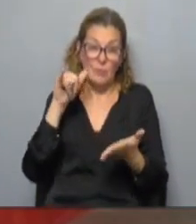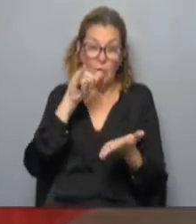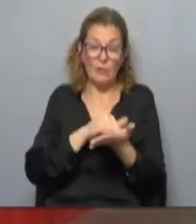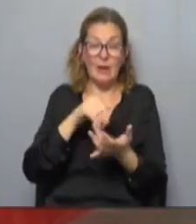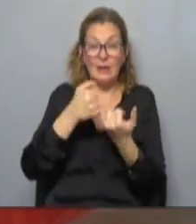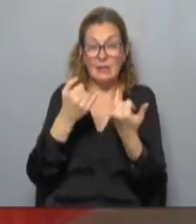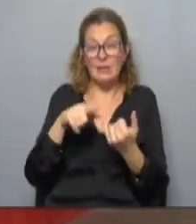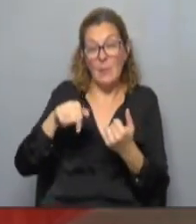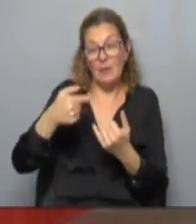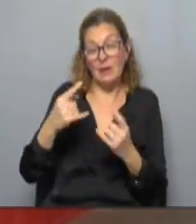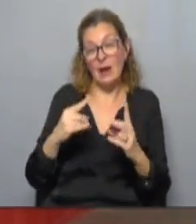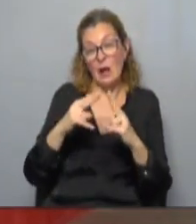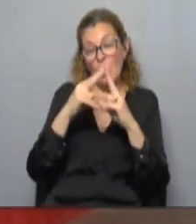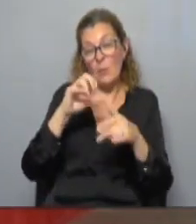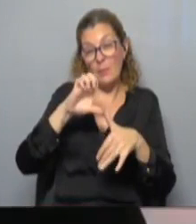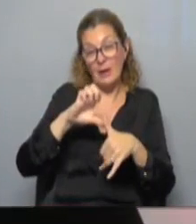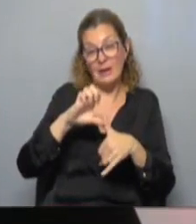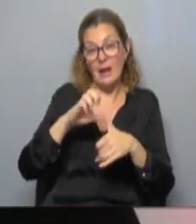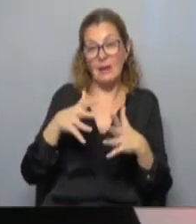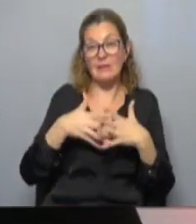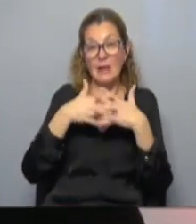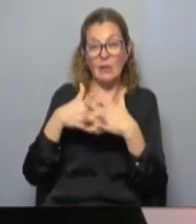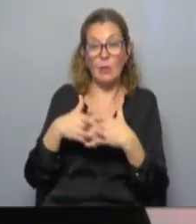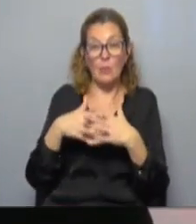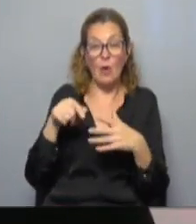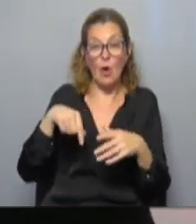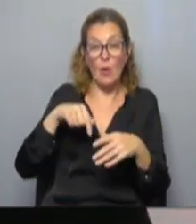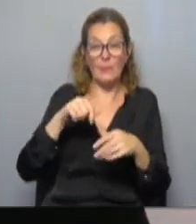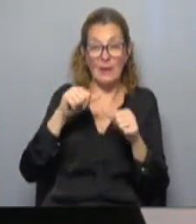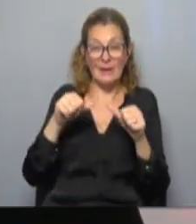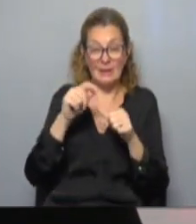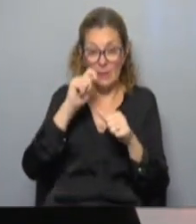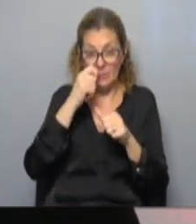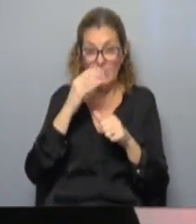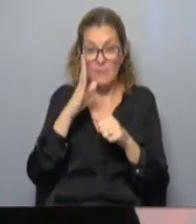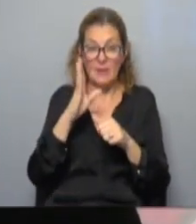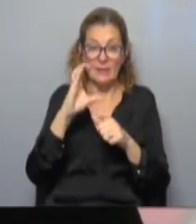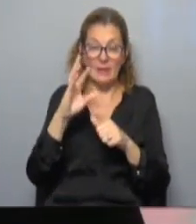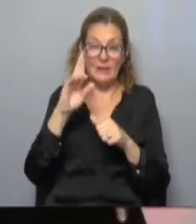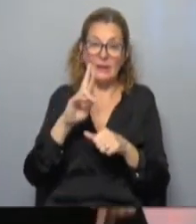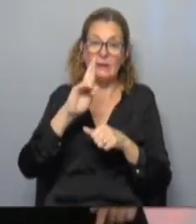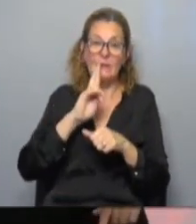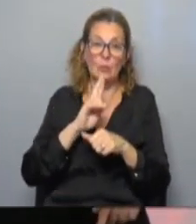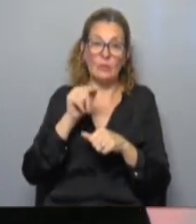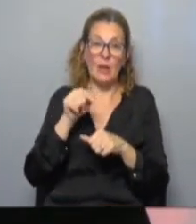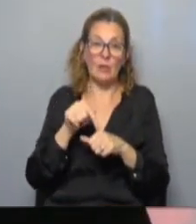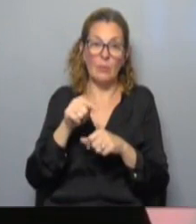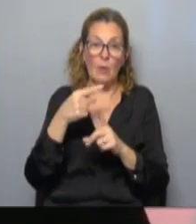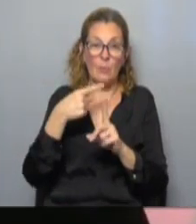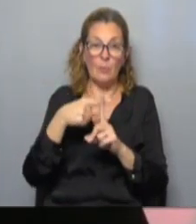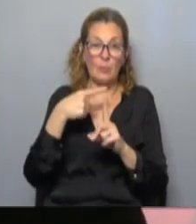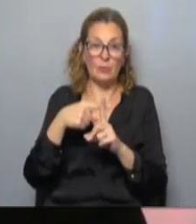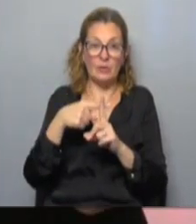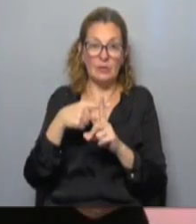el día de mañana a la cumbre de las américas en eeuu me realicé hoy un test de pcr el resultado del mismo dio que soy